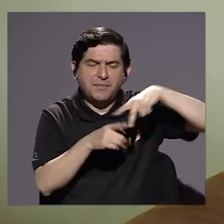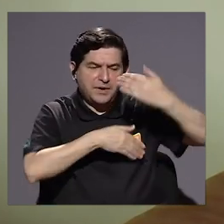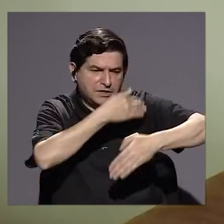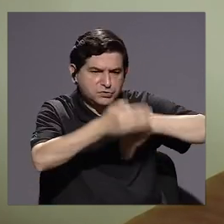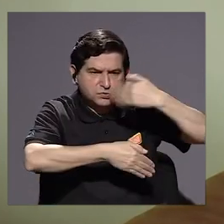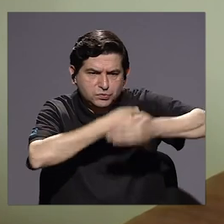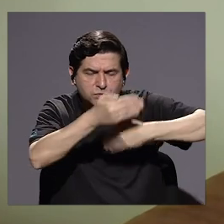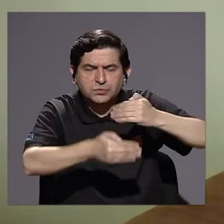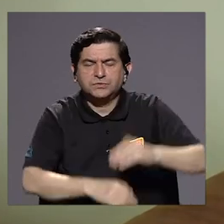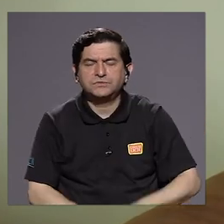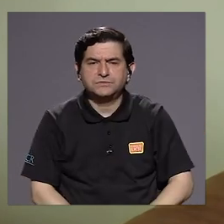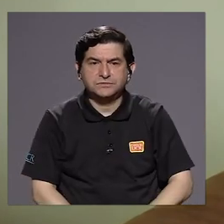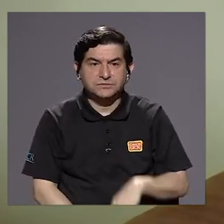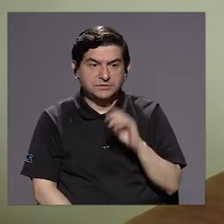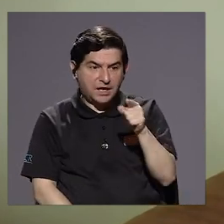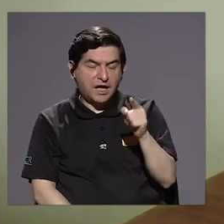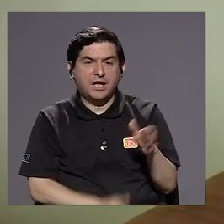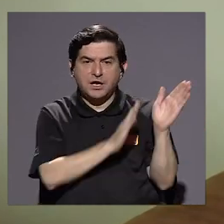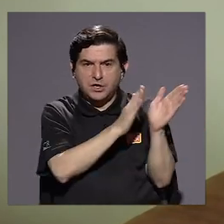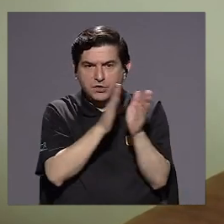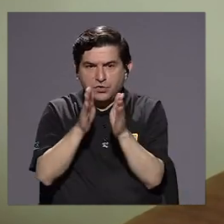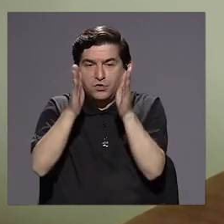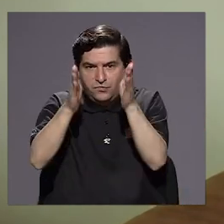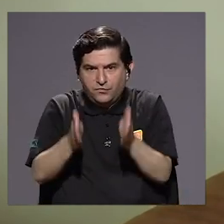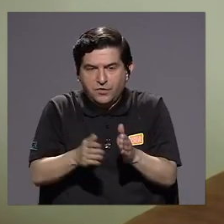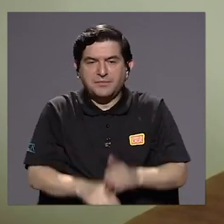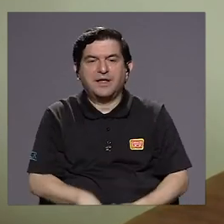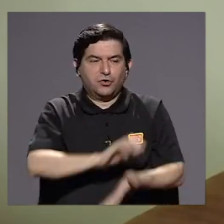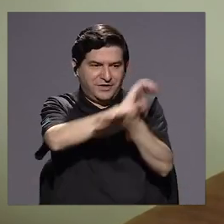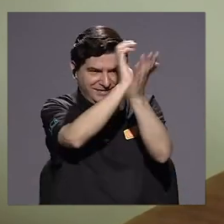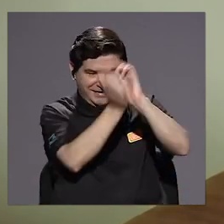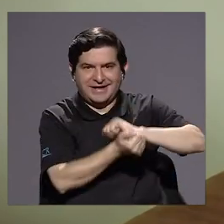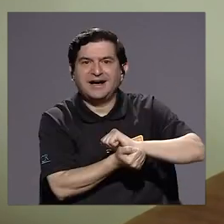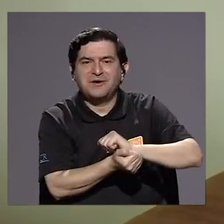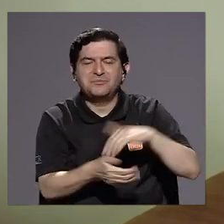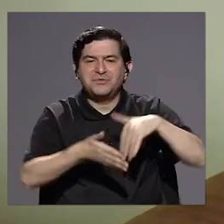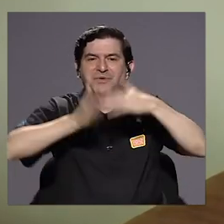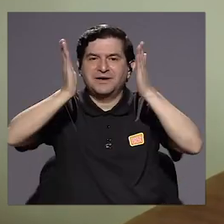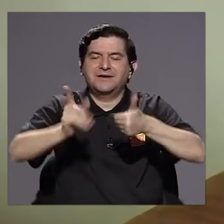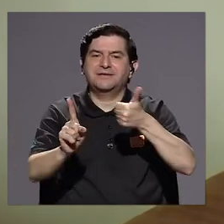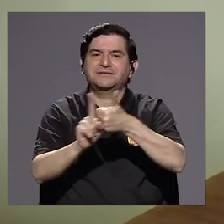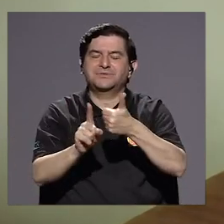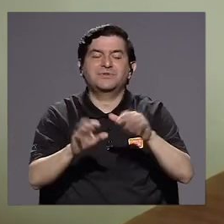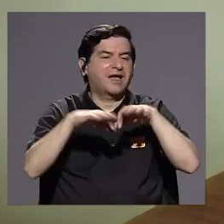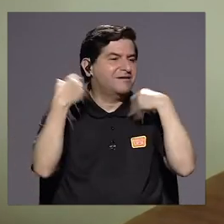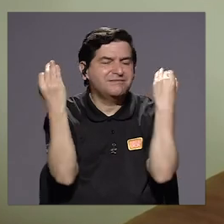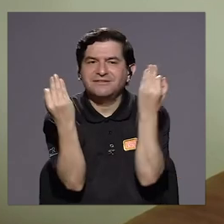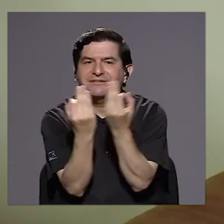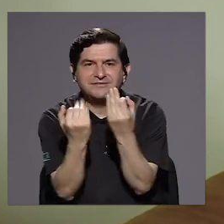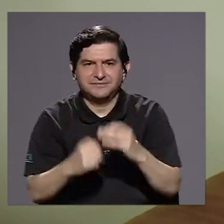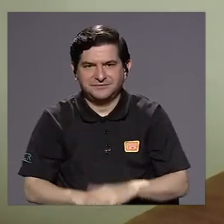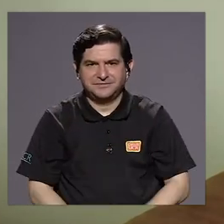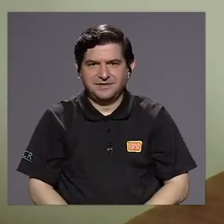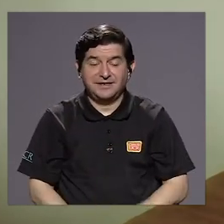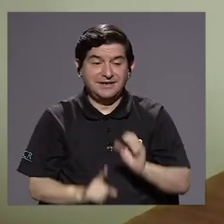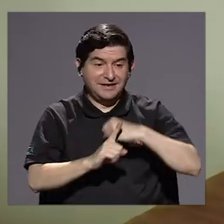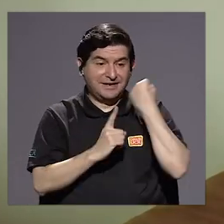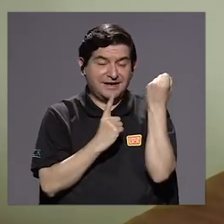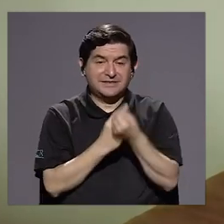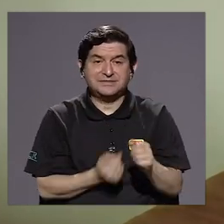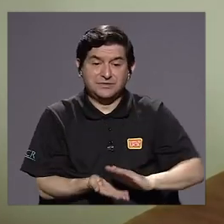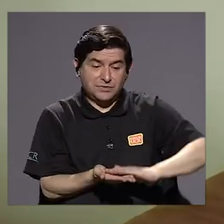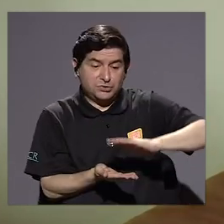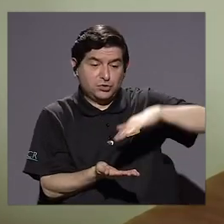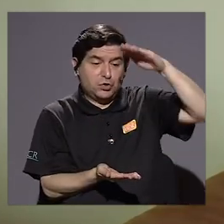protocolos porque ellos son formadores, generan CAP en las estudiantes, en las familias. Entonces, ante esta situación de